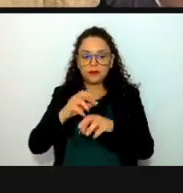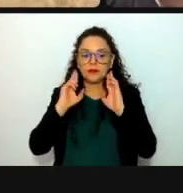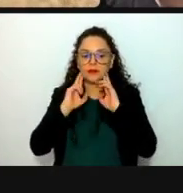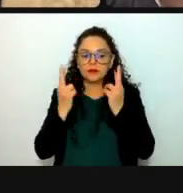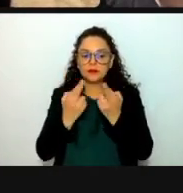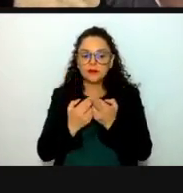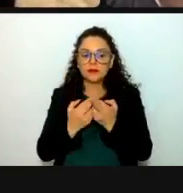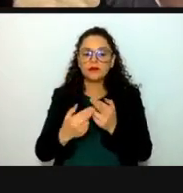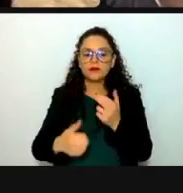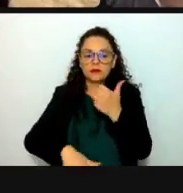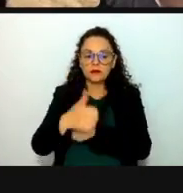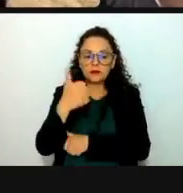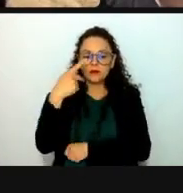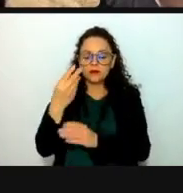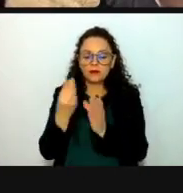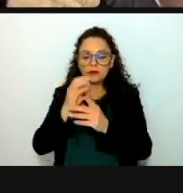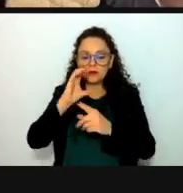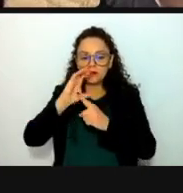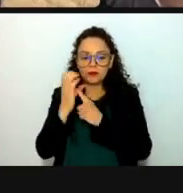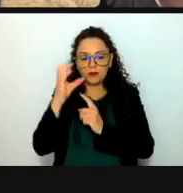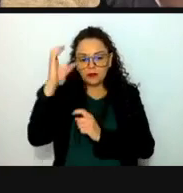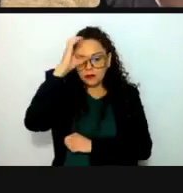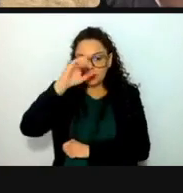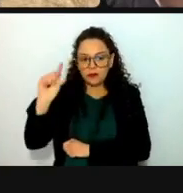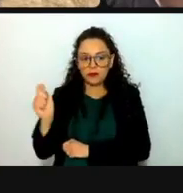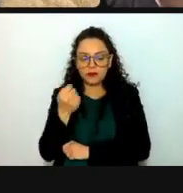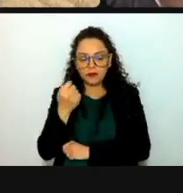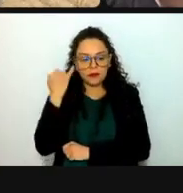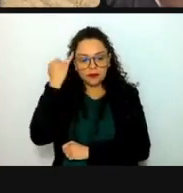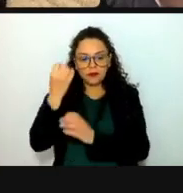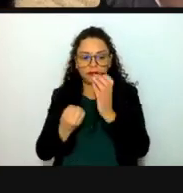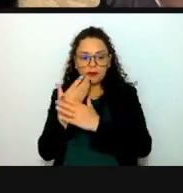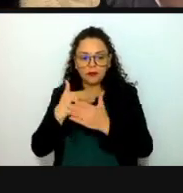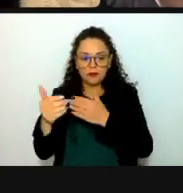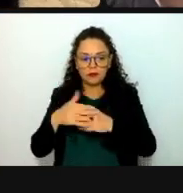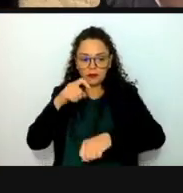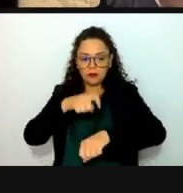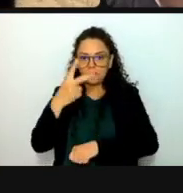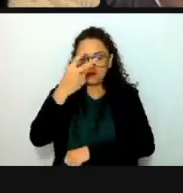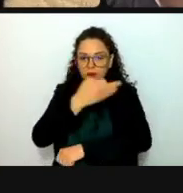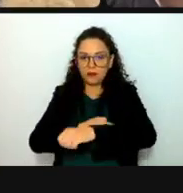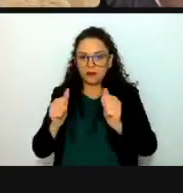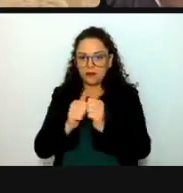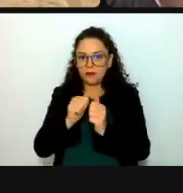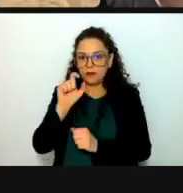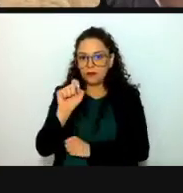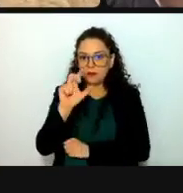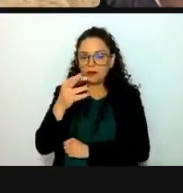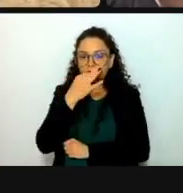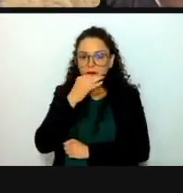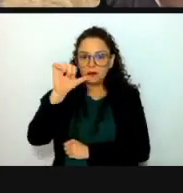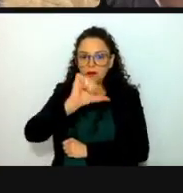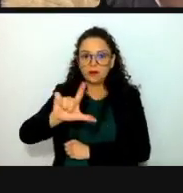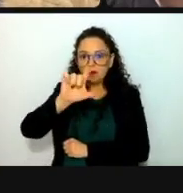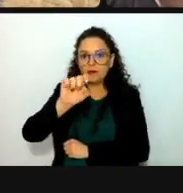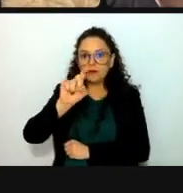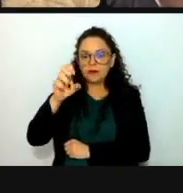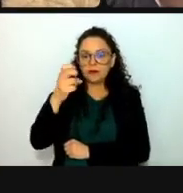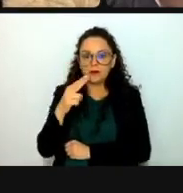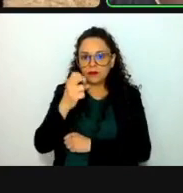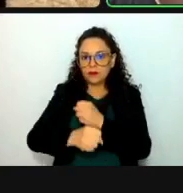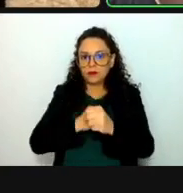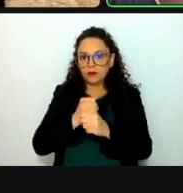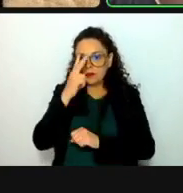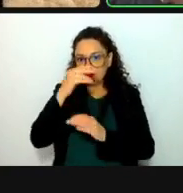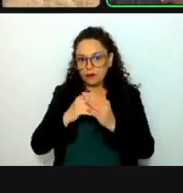Comisión de Ciencia, Tecnología e Innovación, siendo las 14 horas con 28 minutos del lunes 27 de noviembre de 2023. El orden del